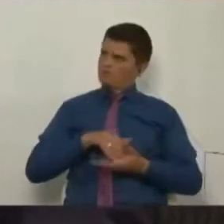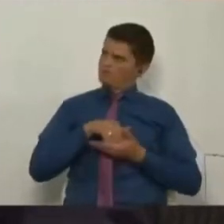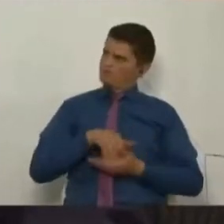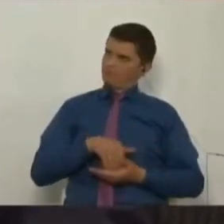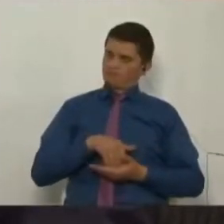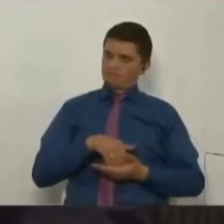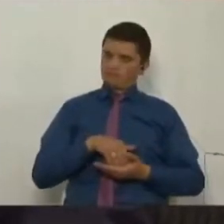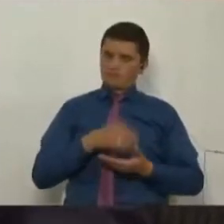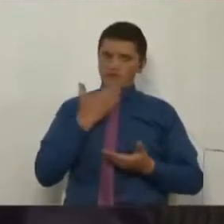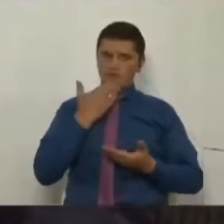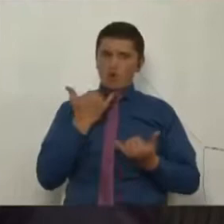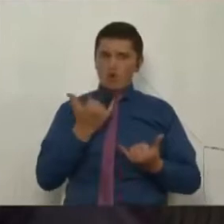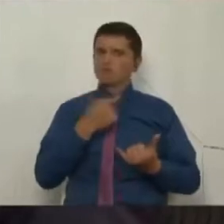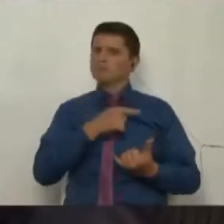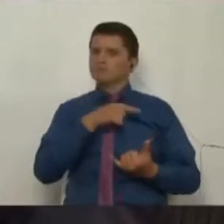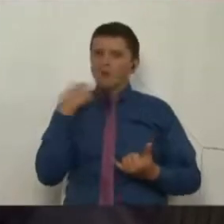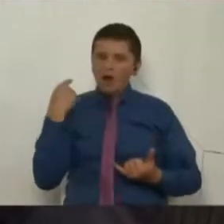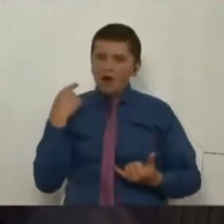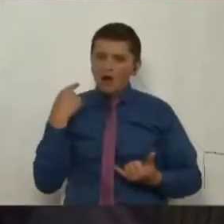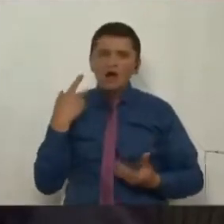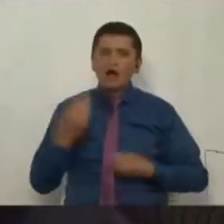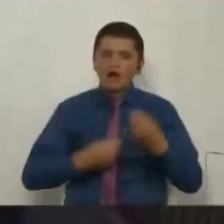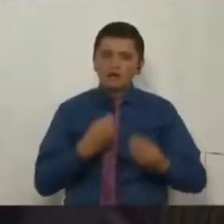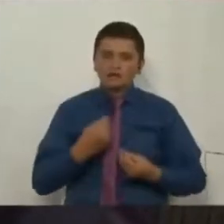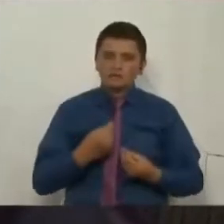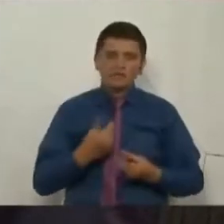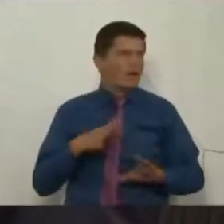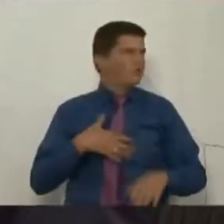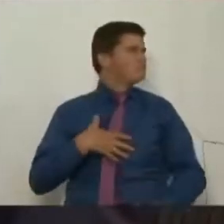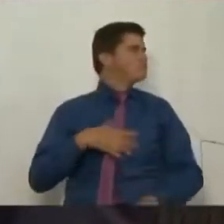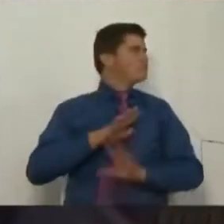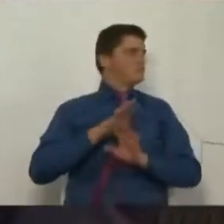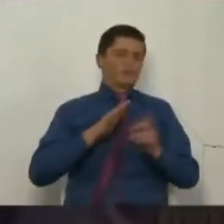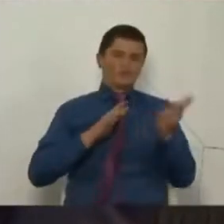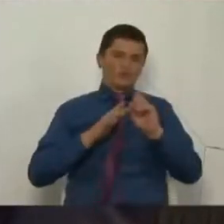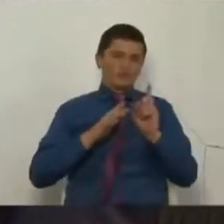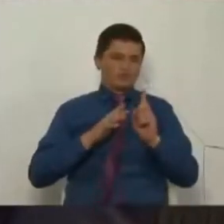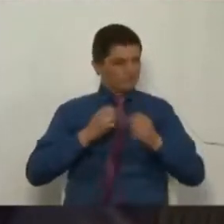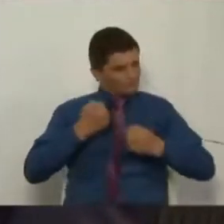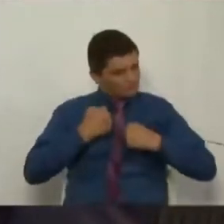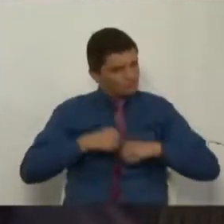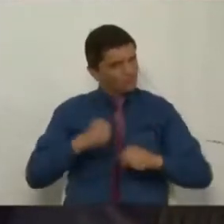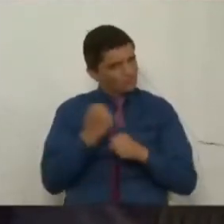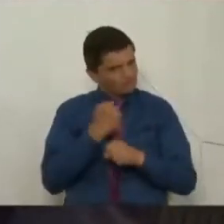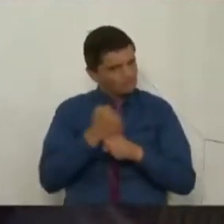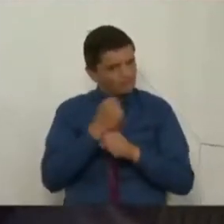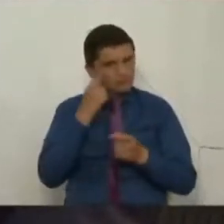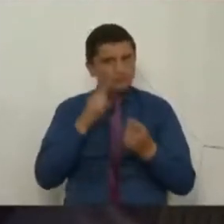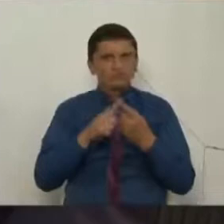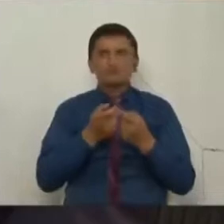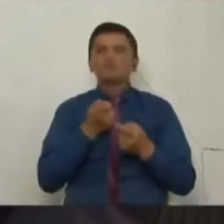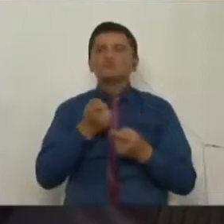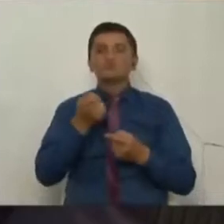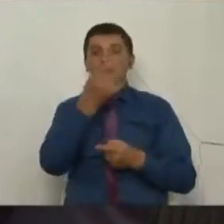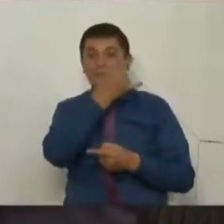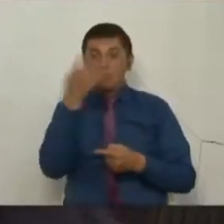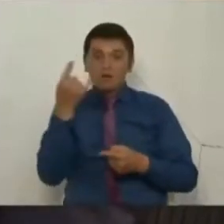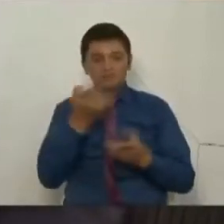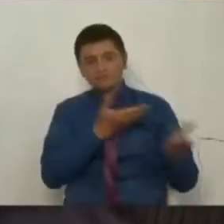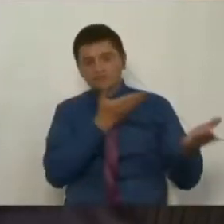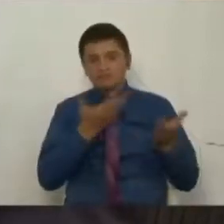intentemos trabajar a ver si en marzo podemos llegar con dos actos legislativos